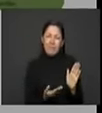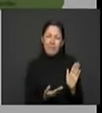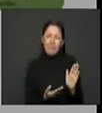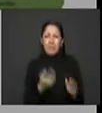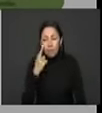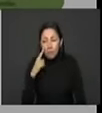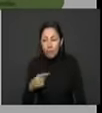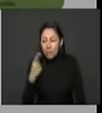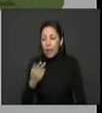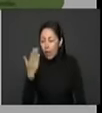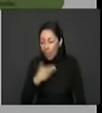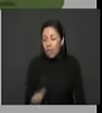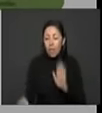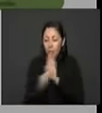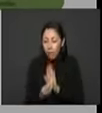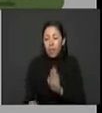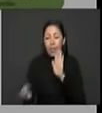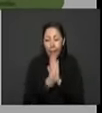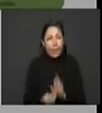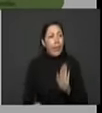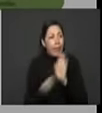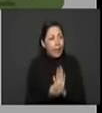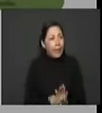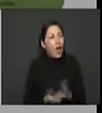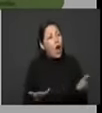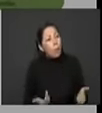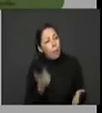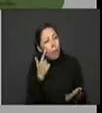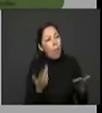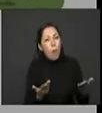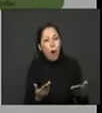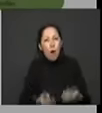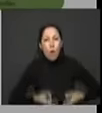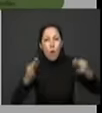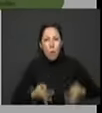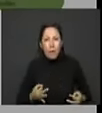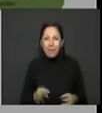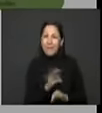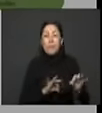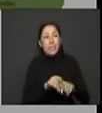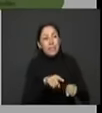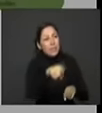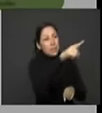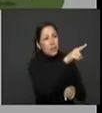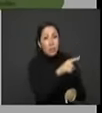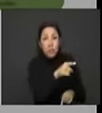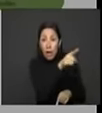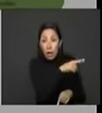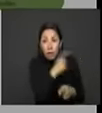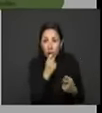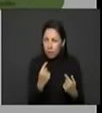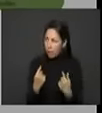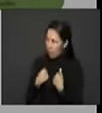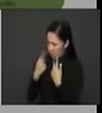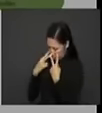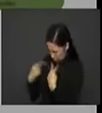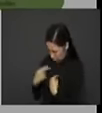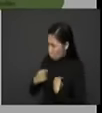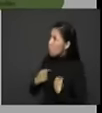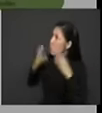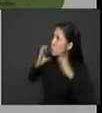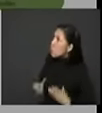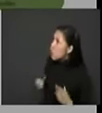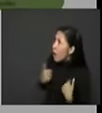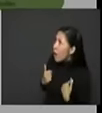continuando expidiendo cosas que no tenemos como cumplir. Lo primero es construir ciudadanía en esas regiones. Y yo quiero en esto destacar una